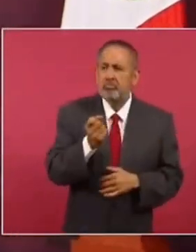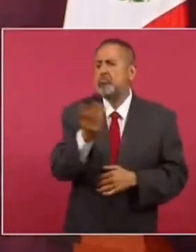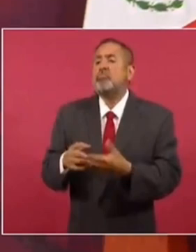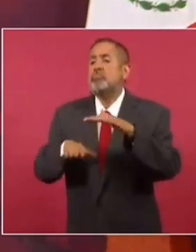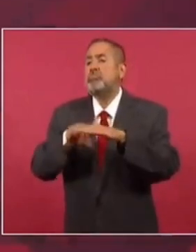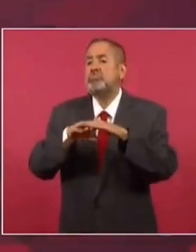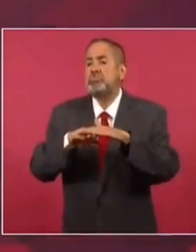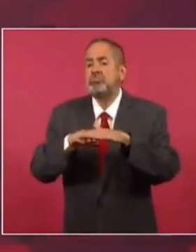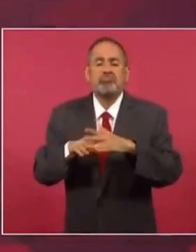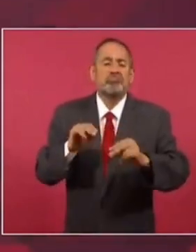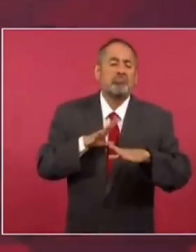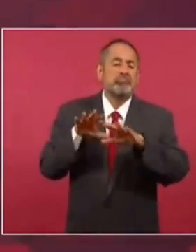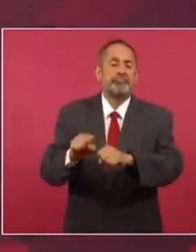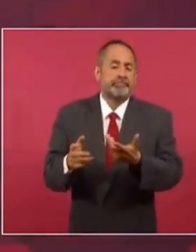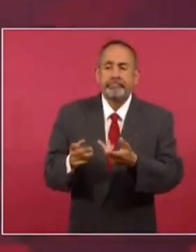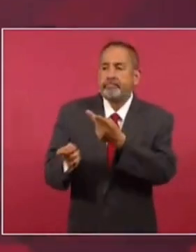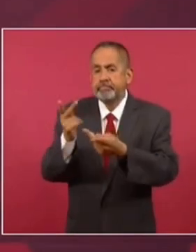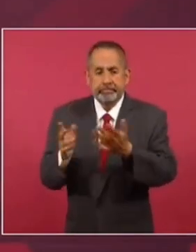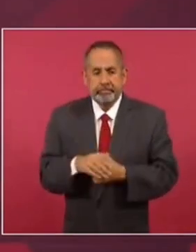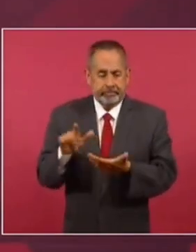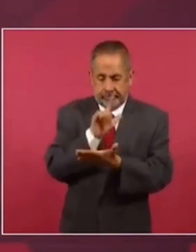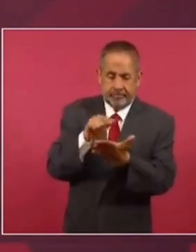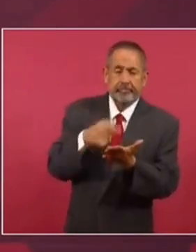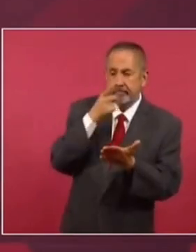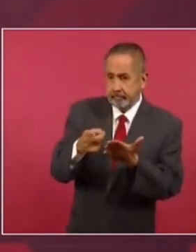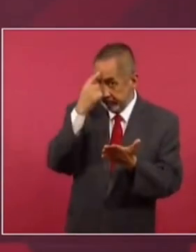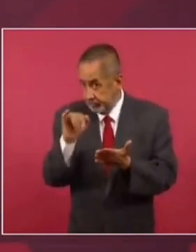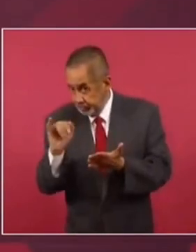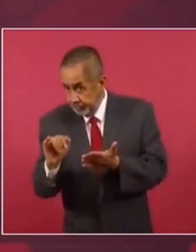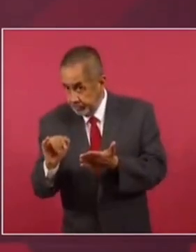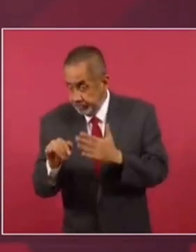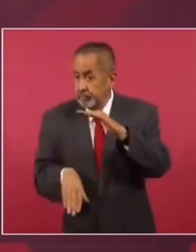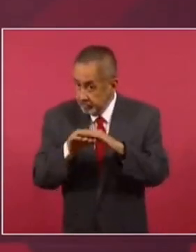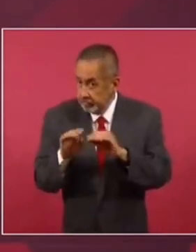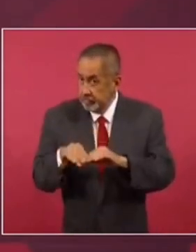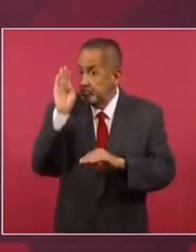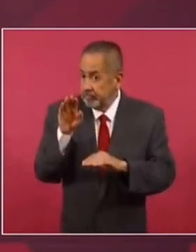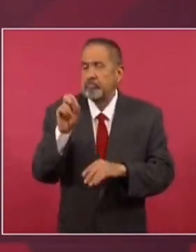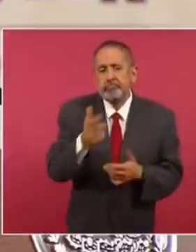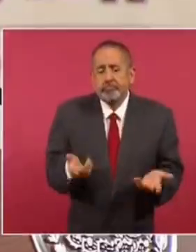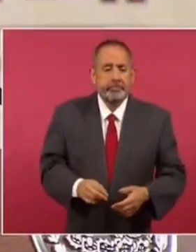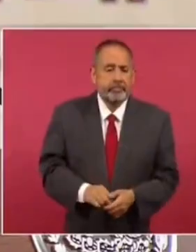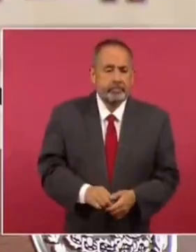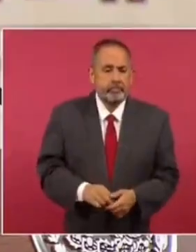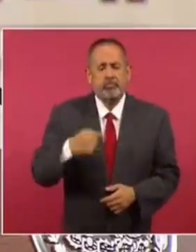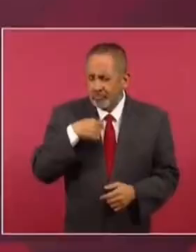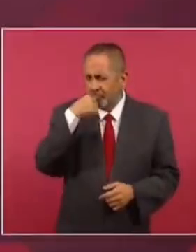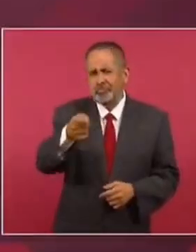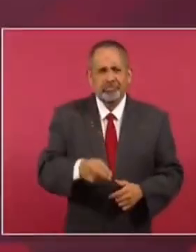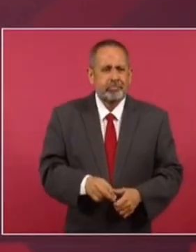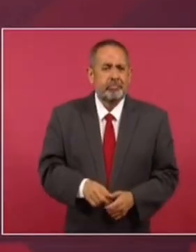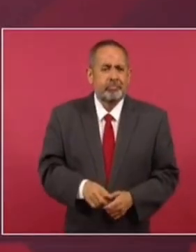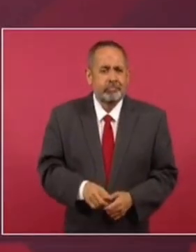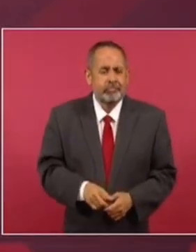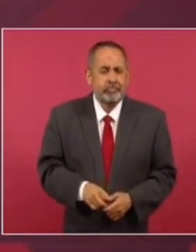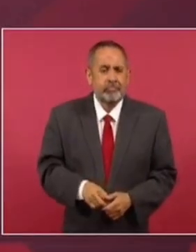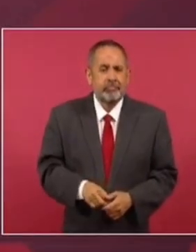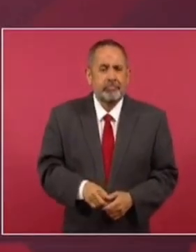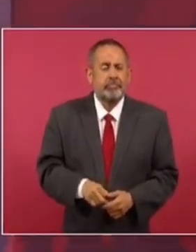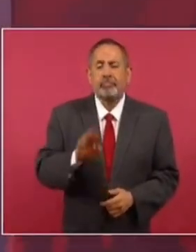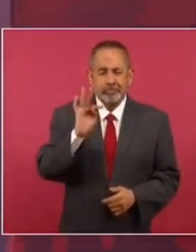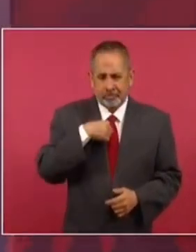no se llegó a la participación que exige la ley para que la consulta fuese vinculante. Y yo dije incluso que si